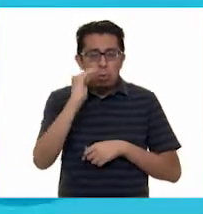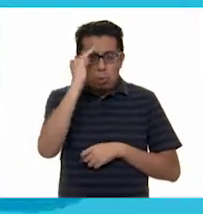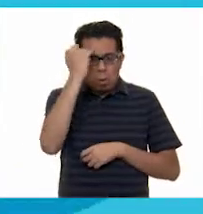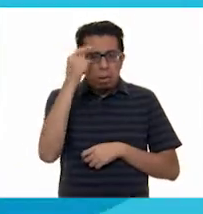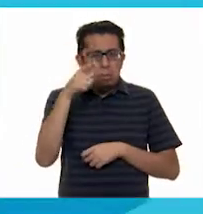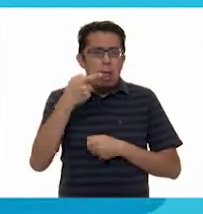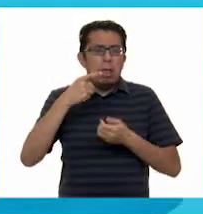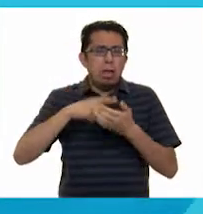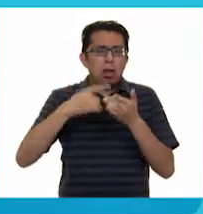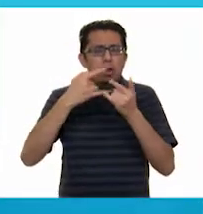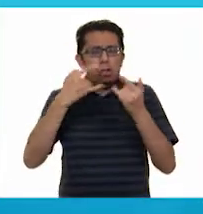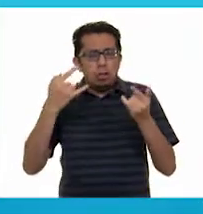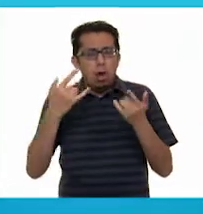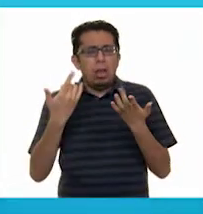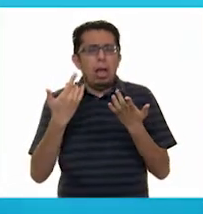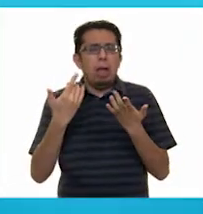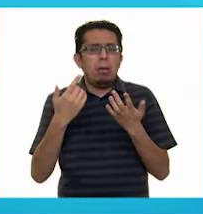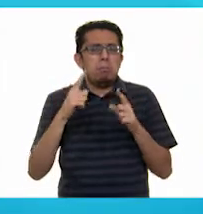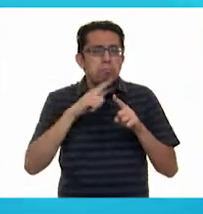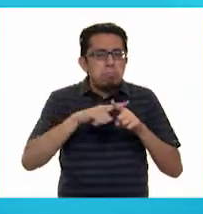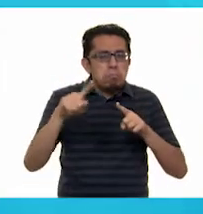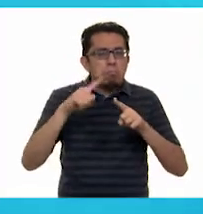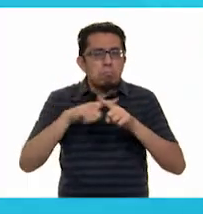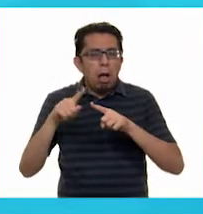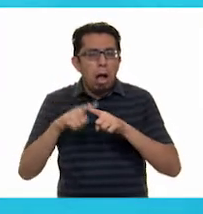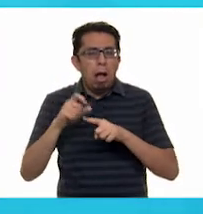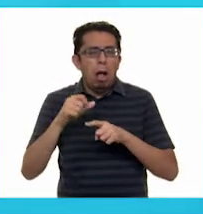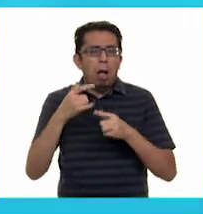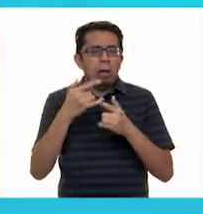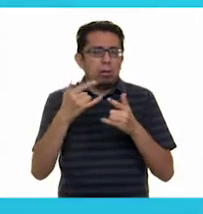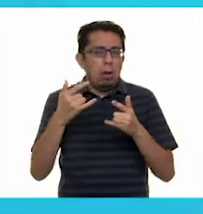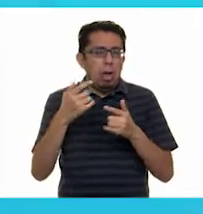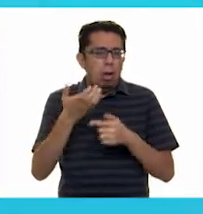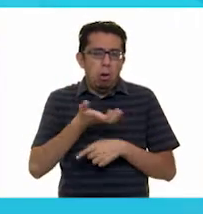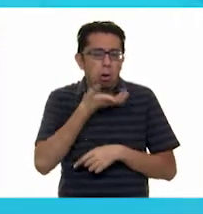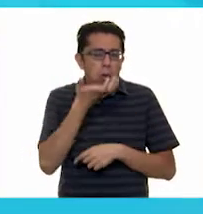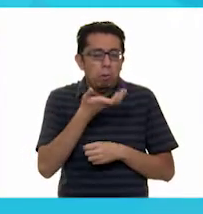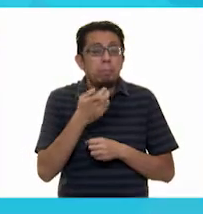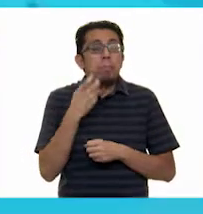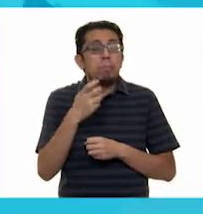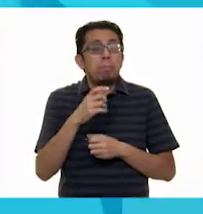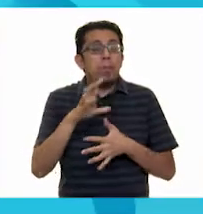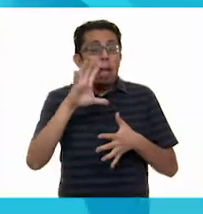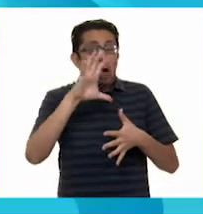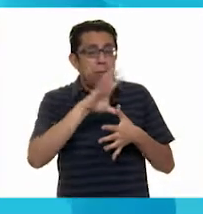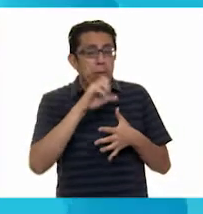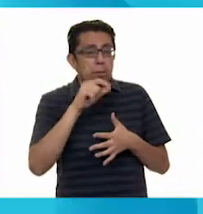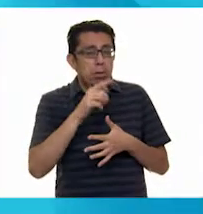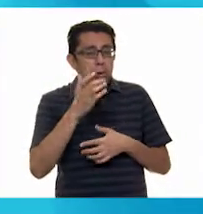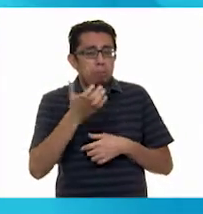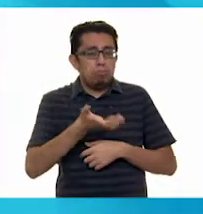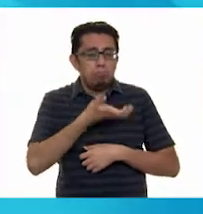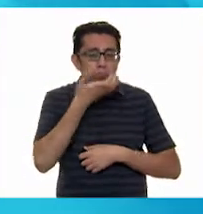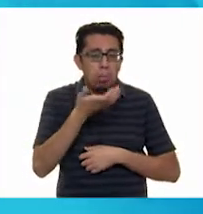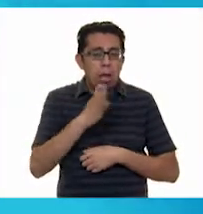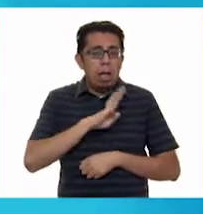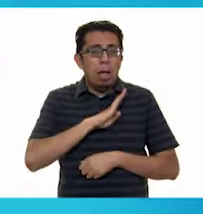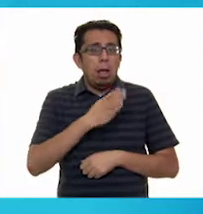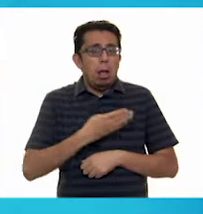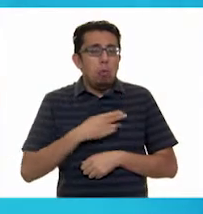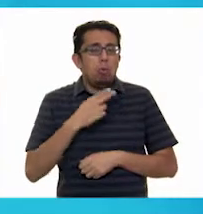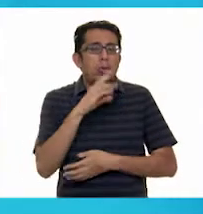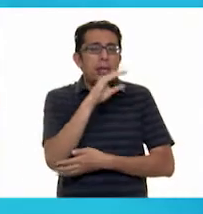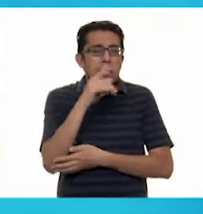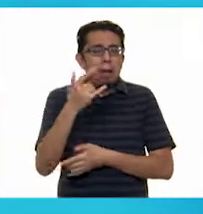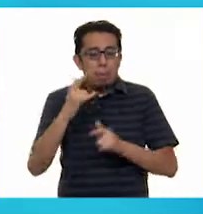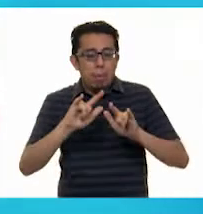epopeyas, leyendas y cuentos populares. En América, la tradición española utilizó títeres y marionetas como